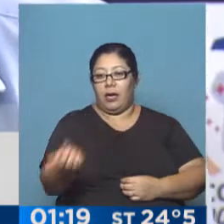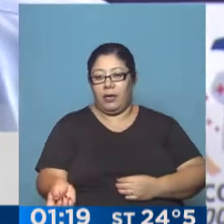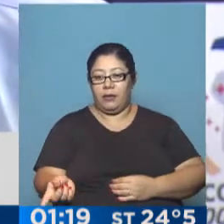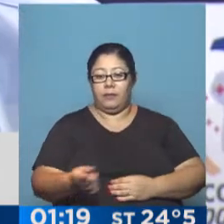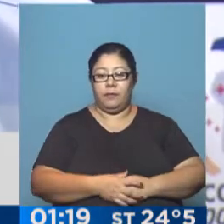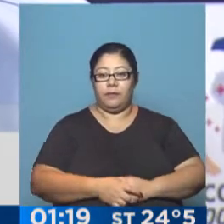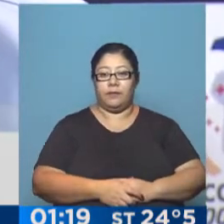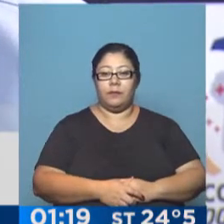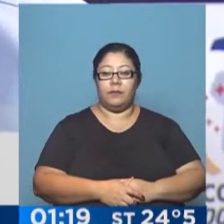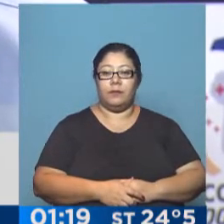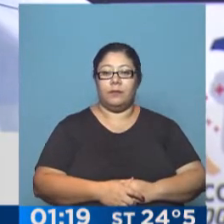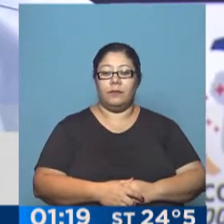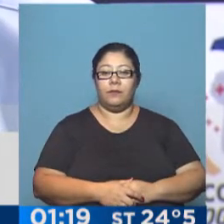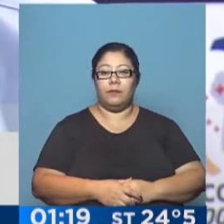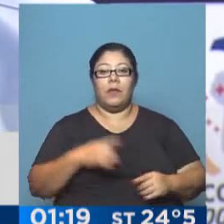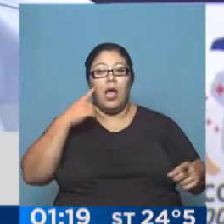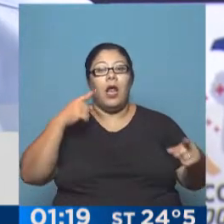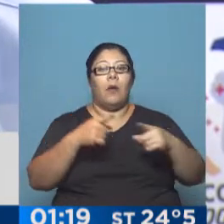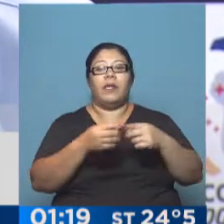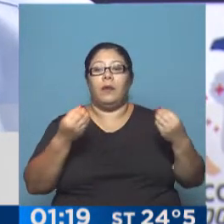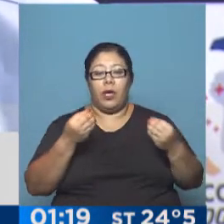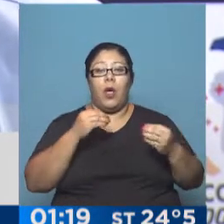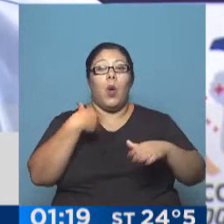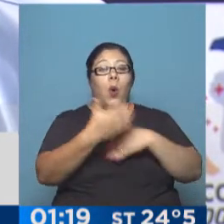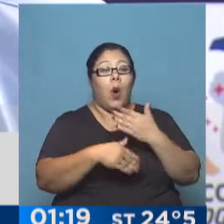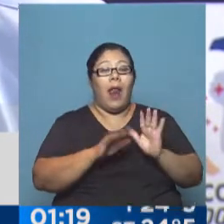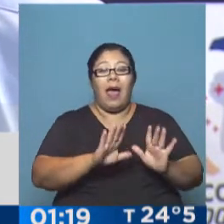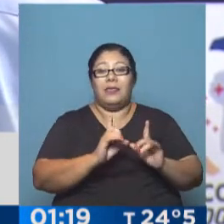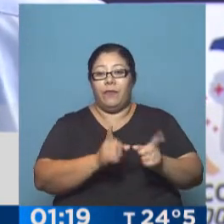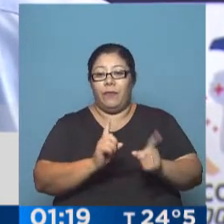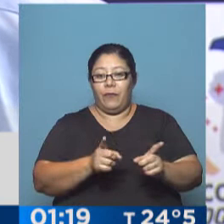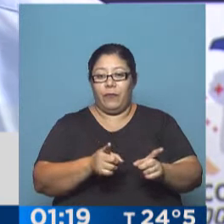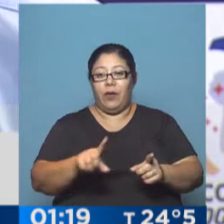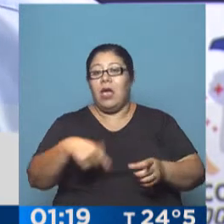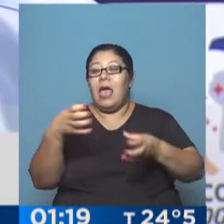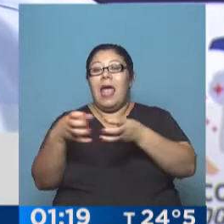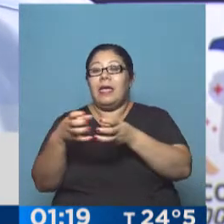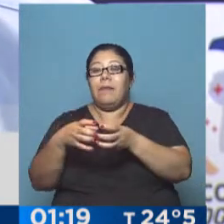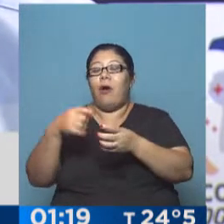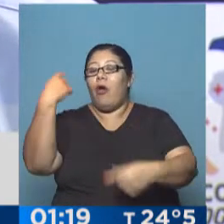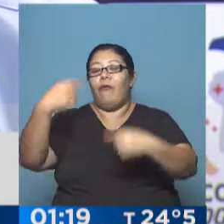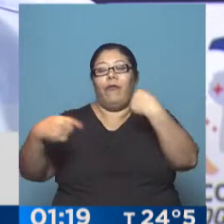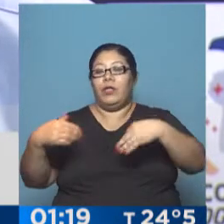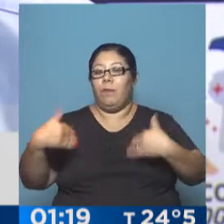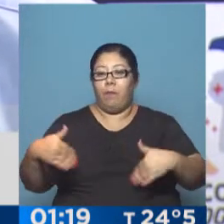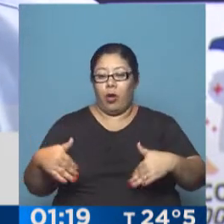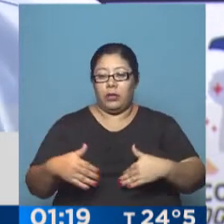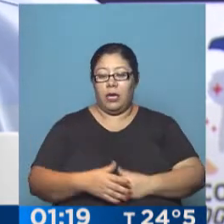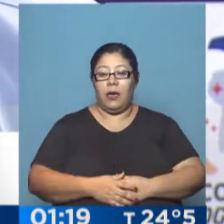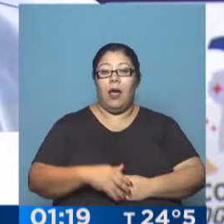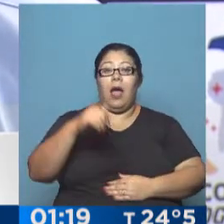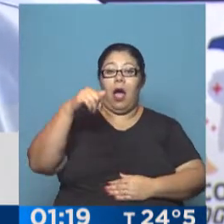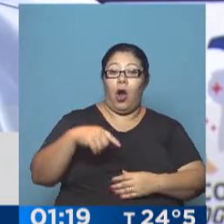La idea es poder seguir jugando así. Los rivales son todos distintos, quizá ellos nos dejaron jugar bastante.